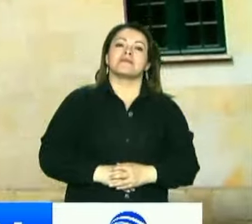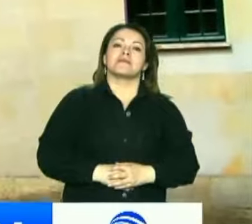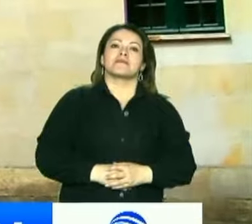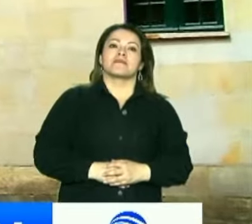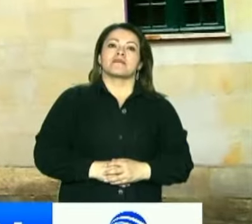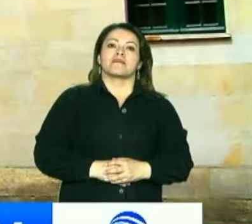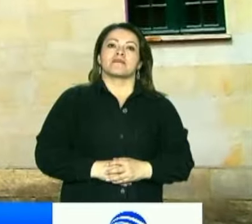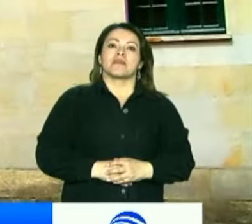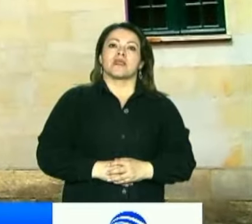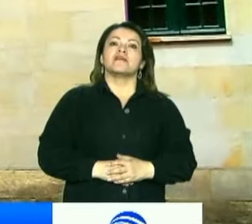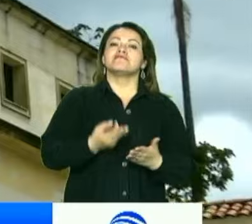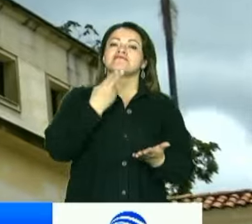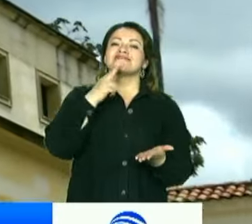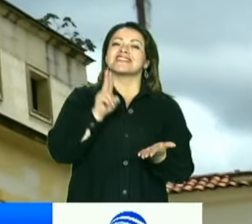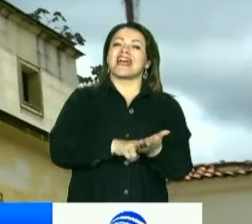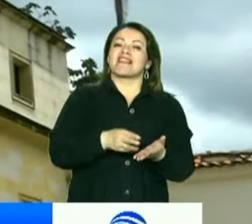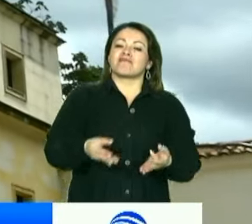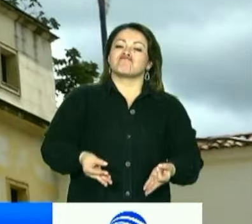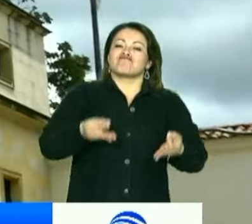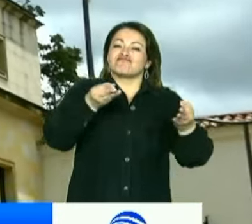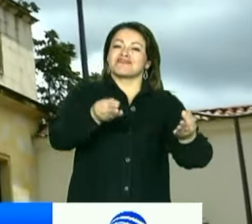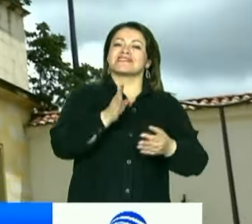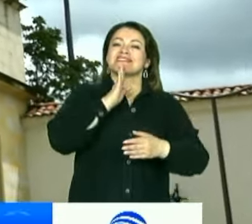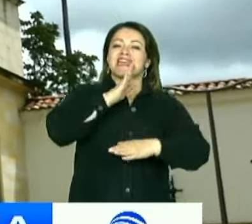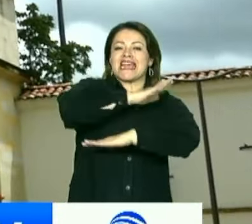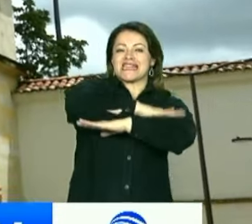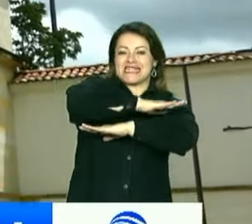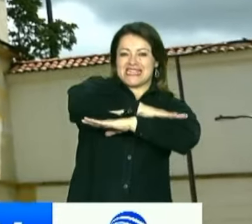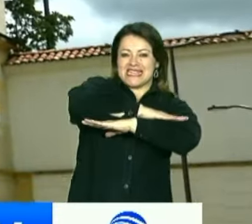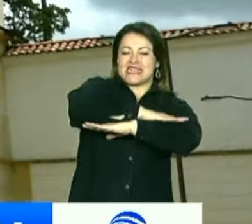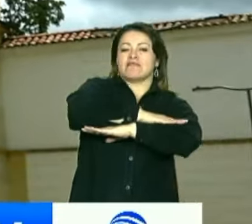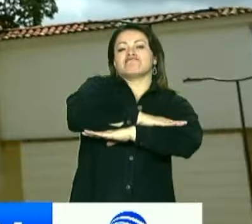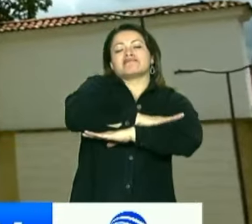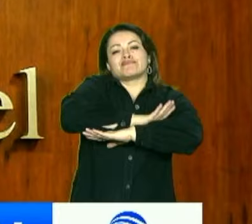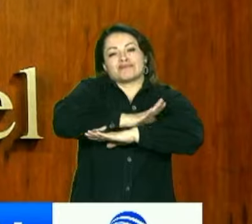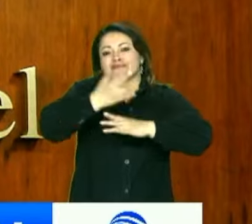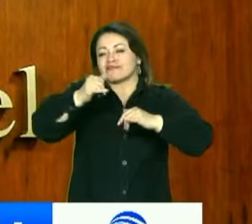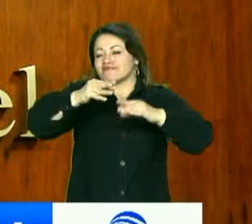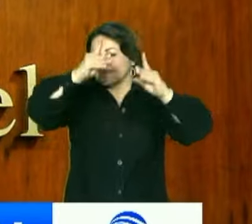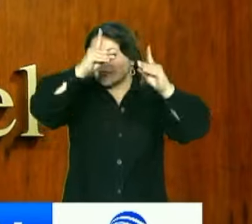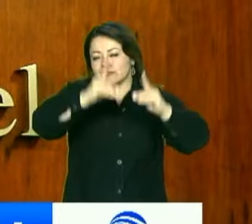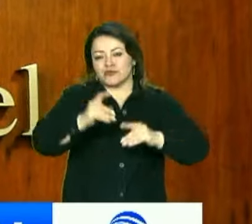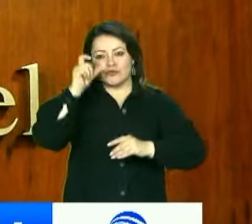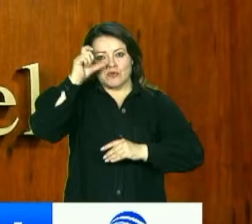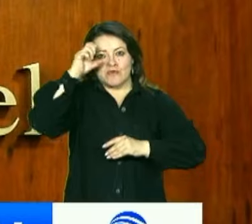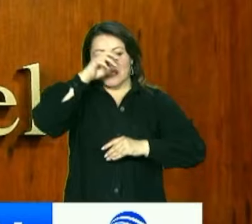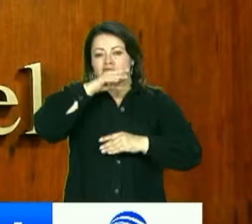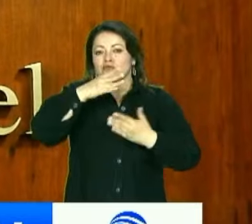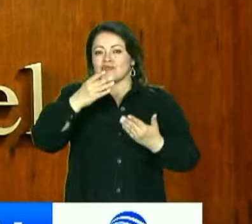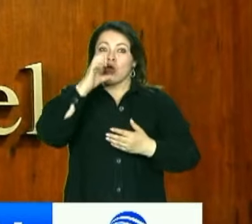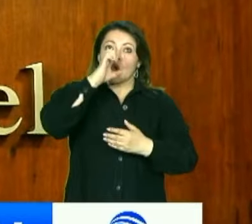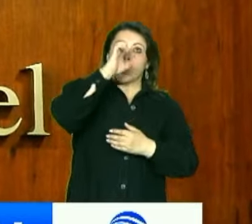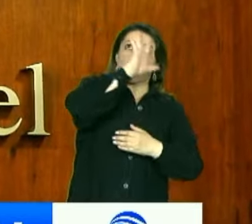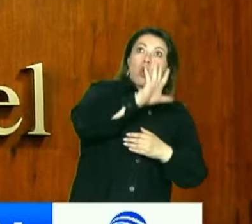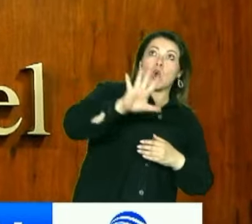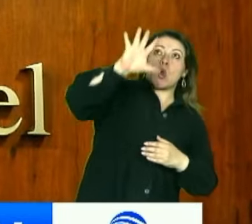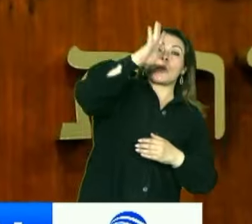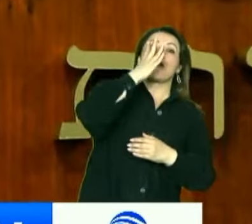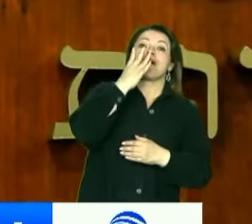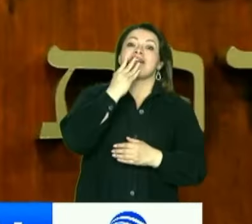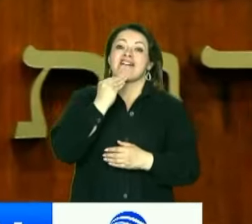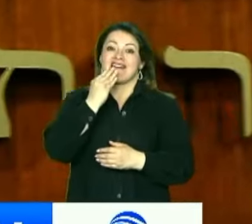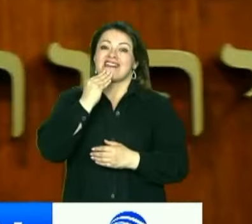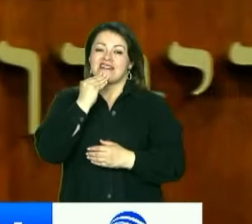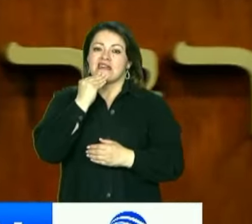A través de un comunicado emitido por la Cancillería se aclaró que pese a la suspensión de las relaciones diplomáticas, no se afectarán los servicios consulares